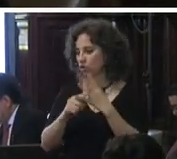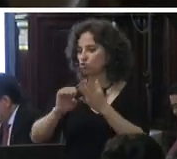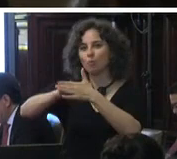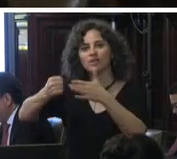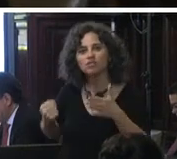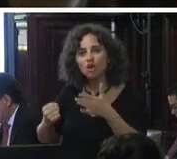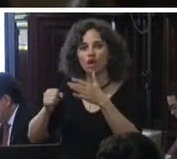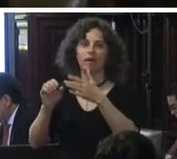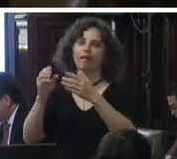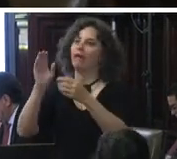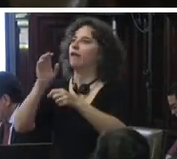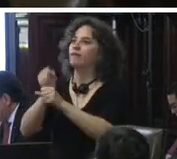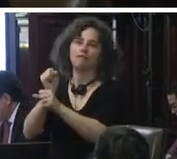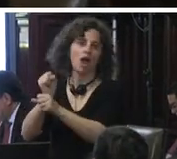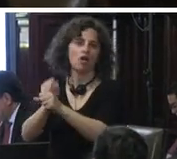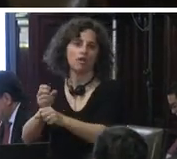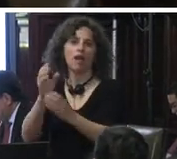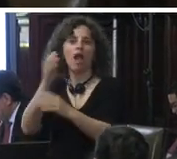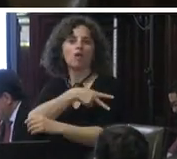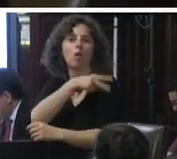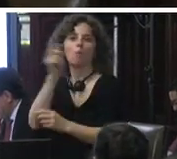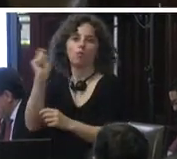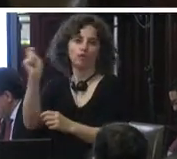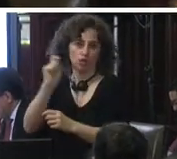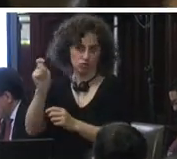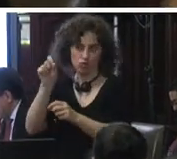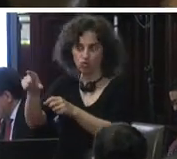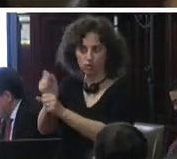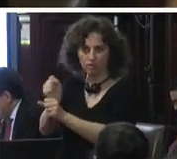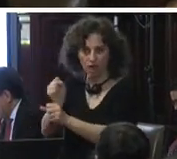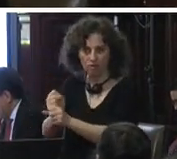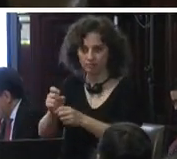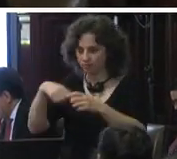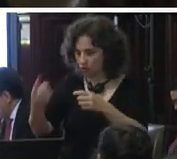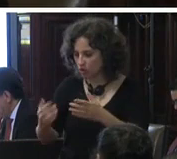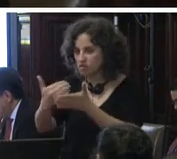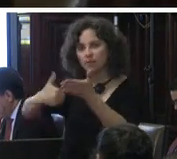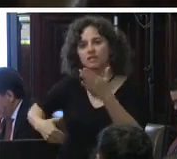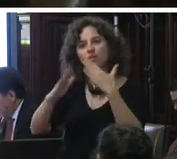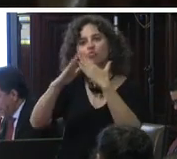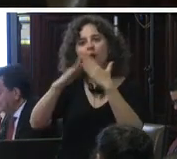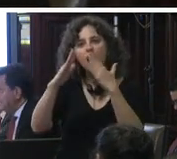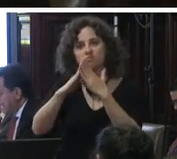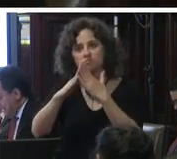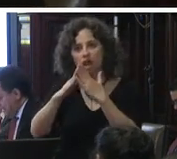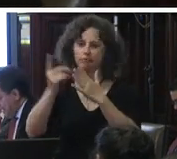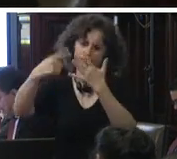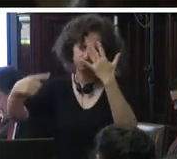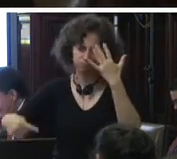de cargos públicos o de actividades laborales siguiente separación del domicilio entre otras